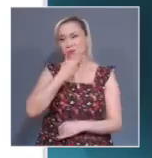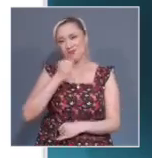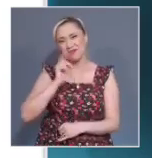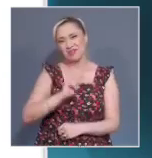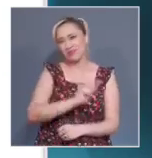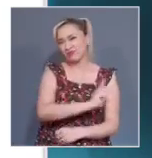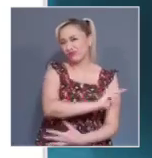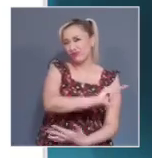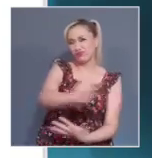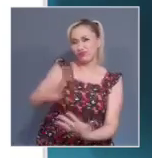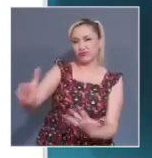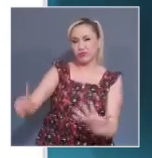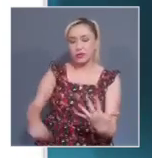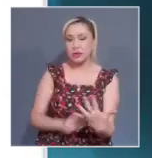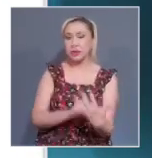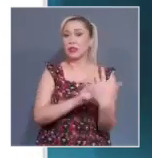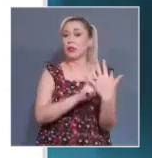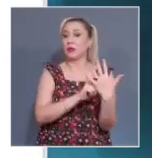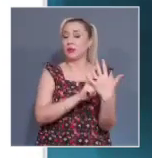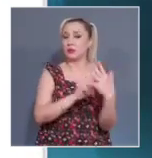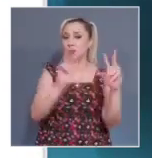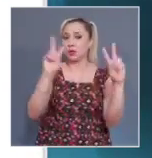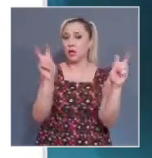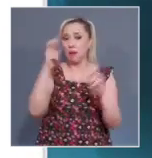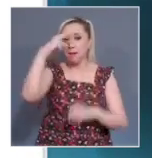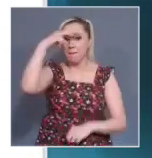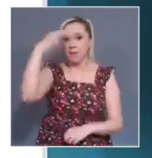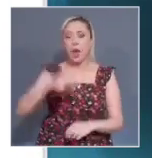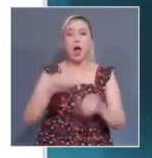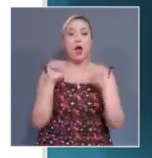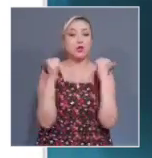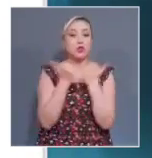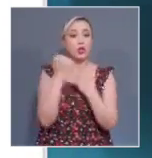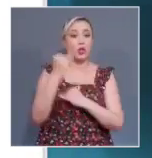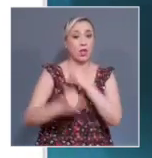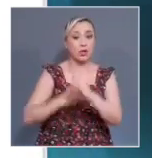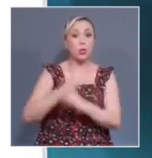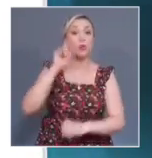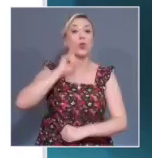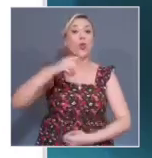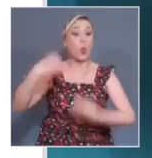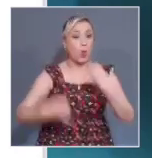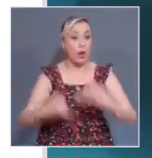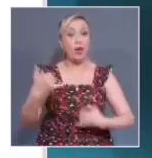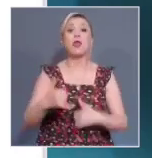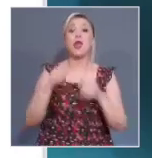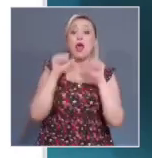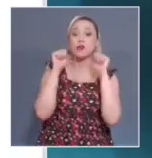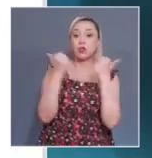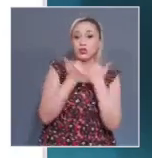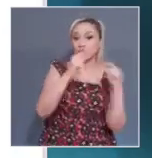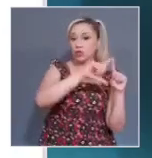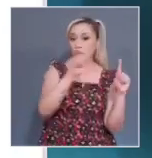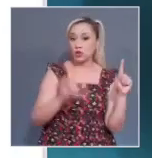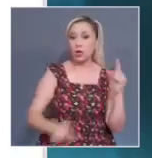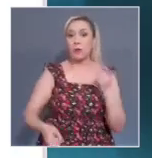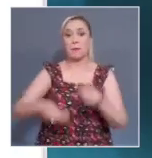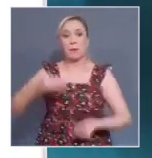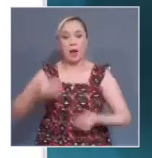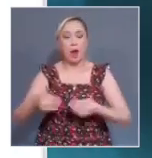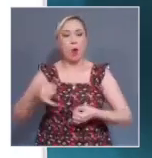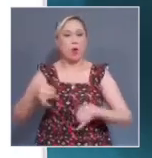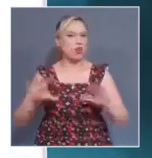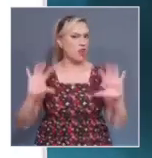México, de la Asociación Internacional de Mujeres Juezas y la Asociación Nacional de Magistrados de Circuito y Jueces de Distrito